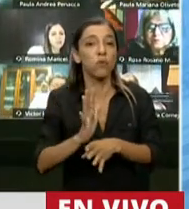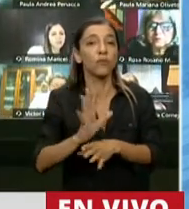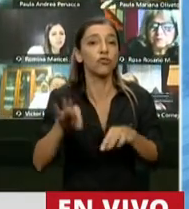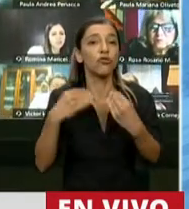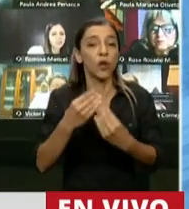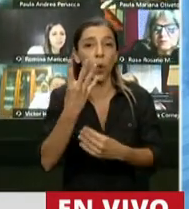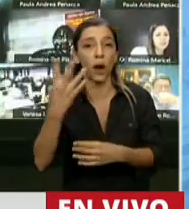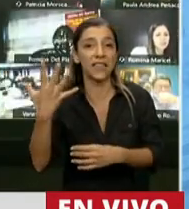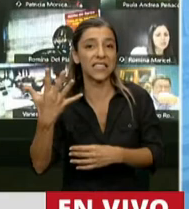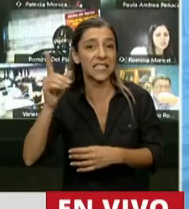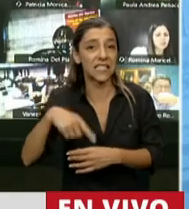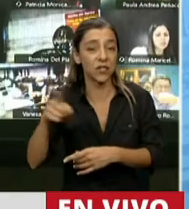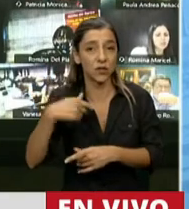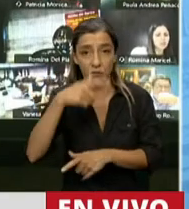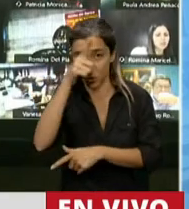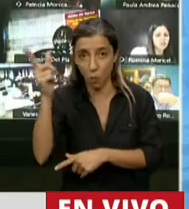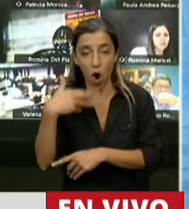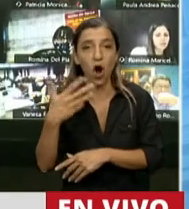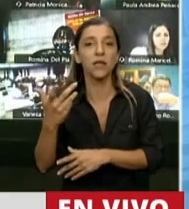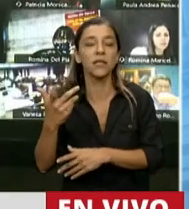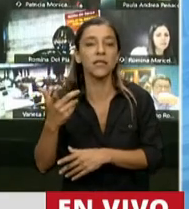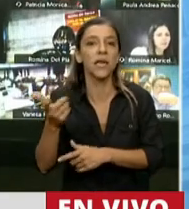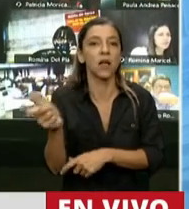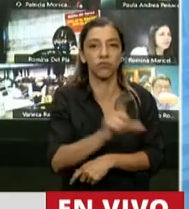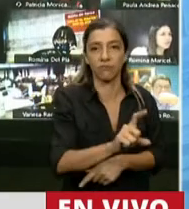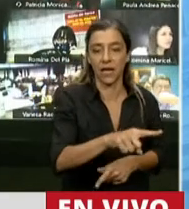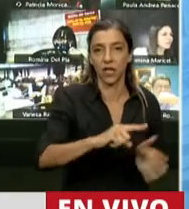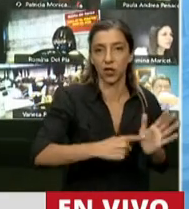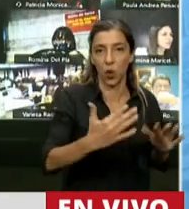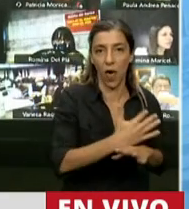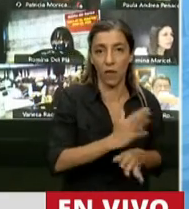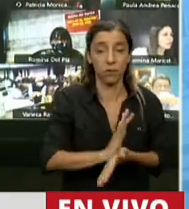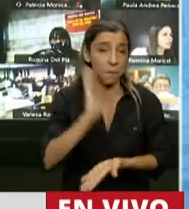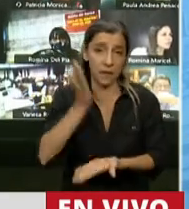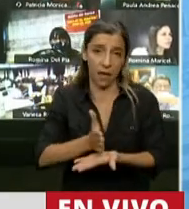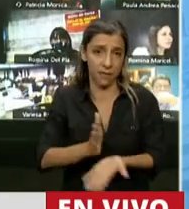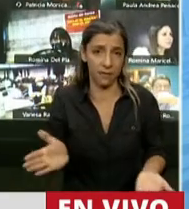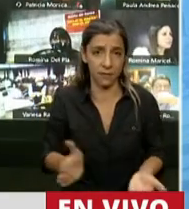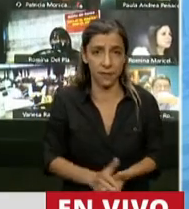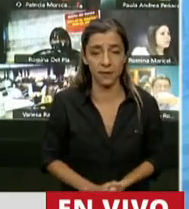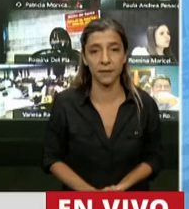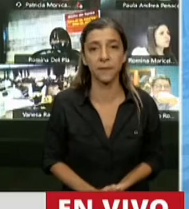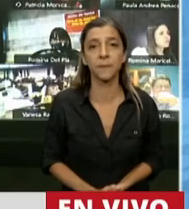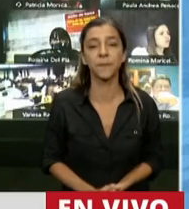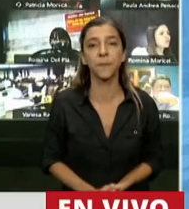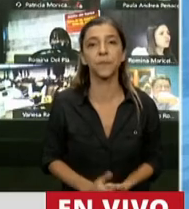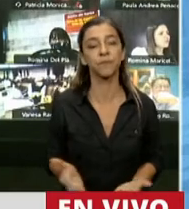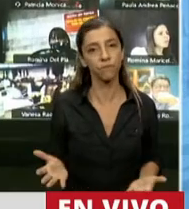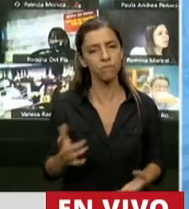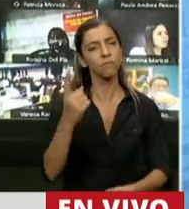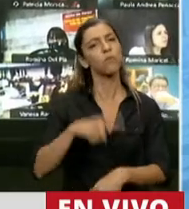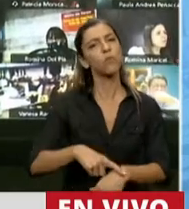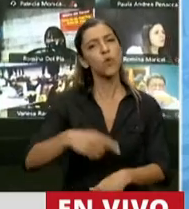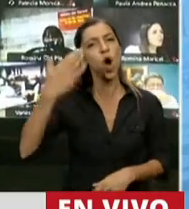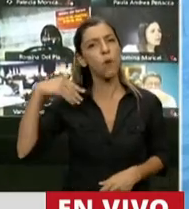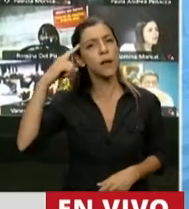% de sus agentes policiales, casi la mitad de la fuerza supuso en aquel